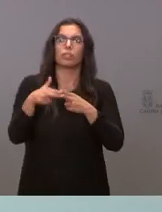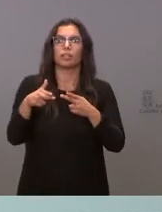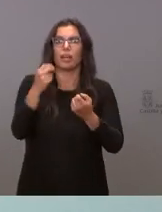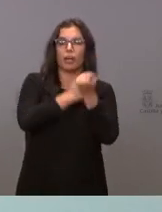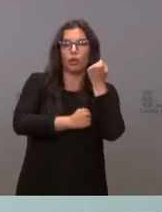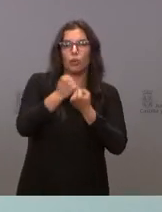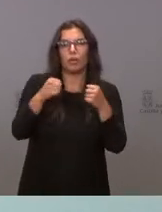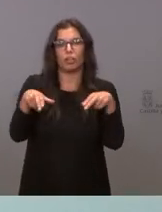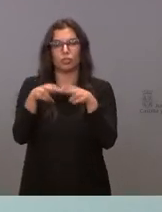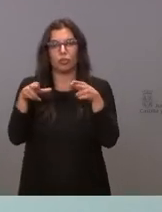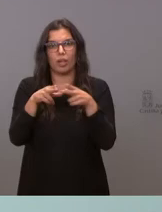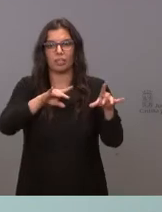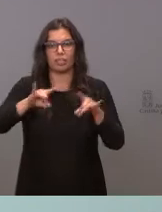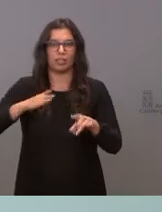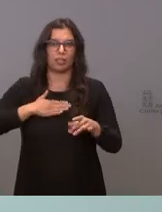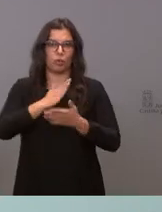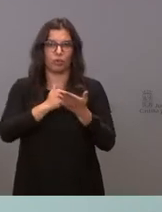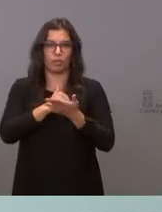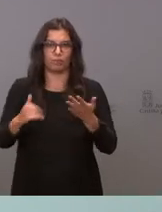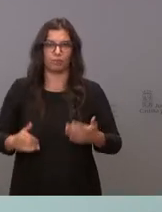económica, social de nuestra comunidad.